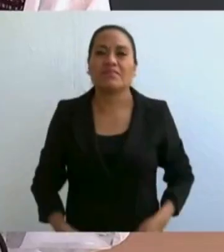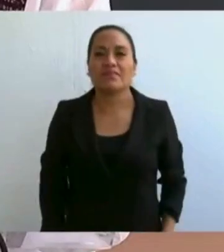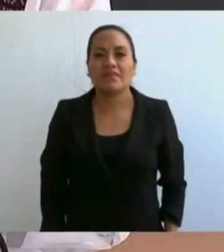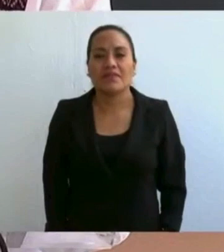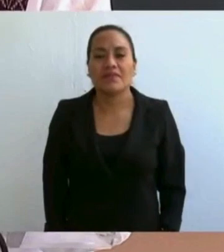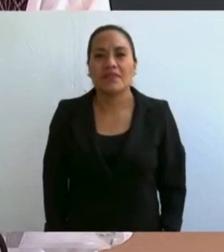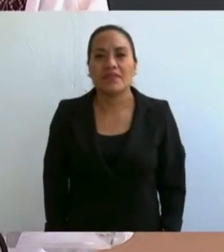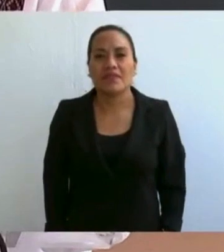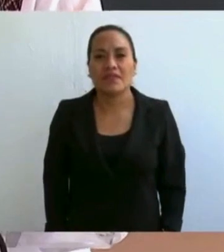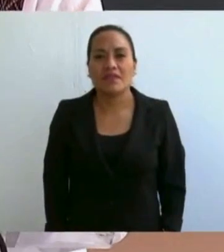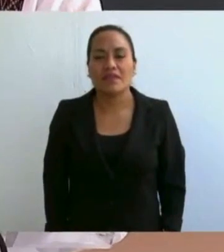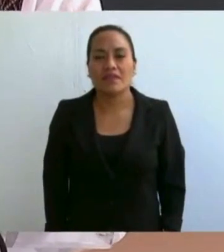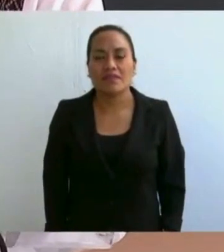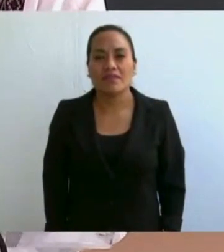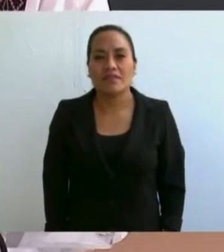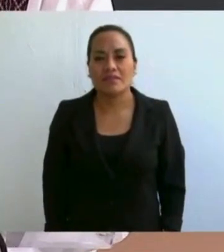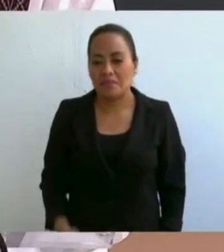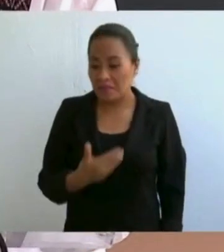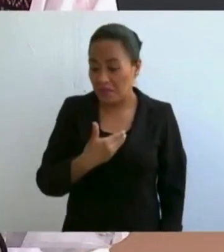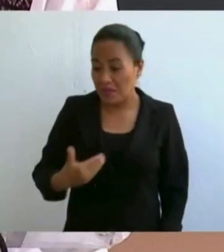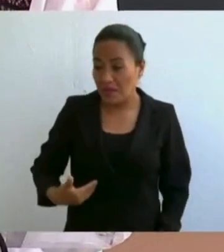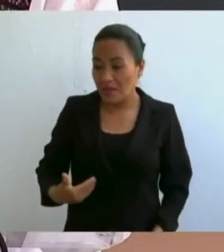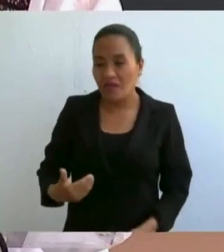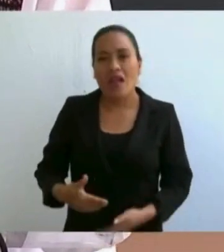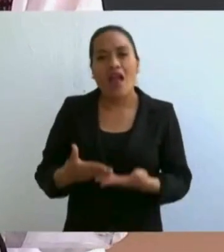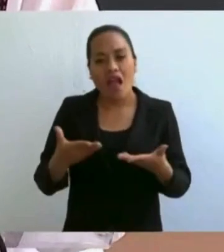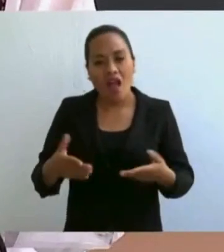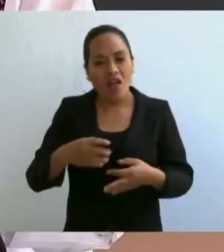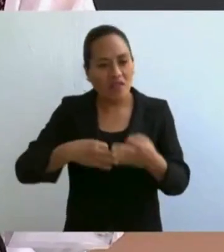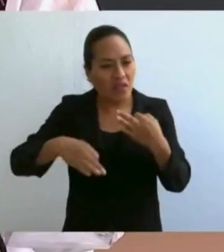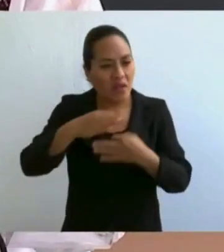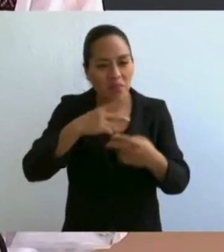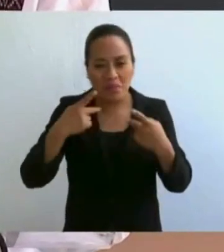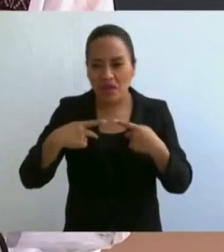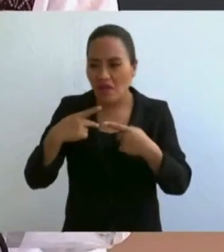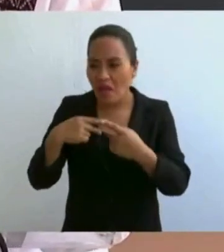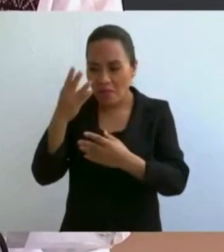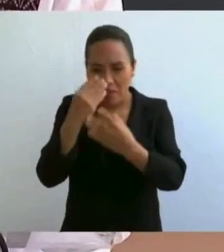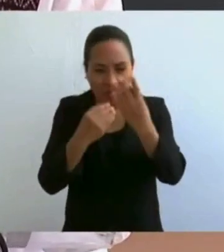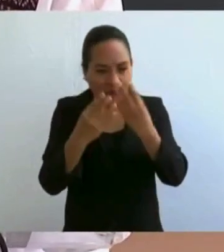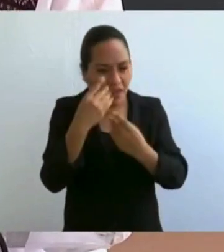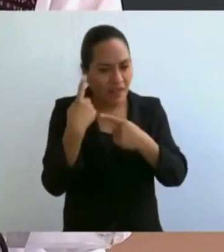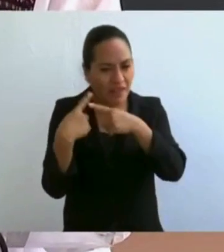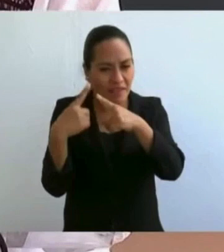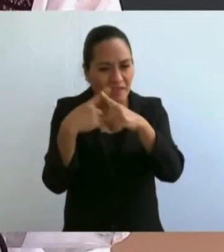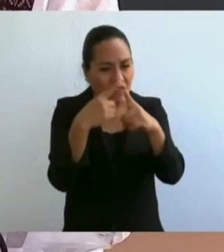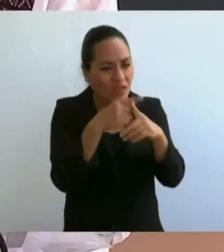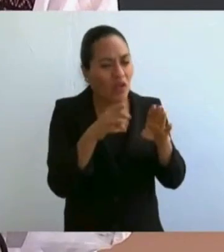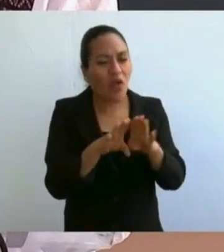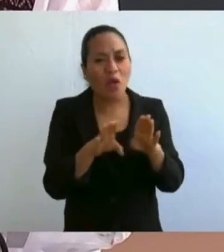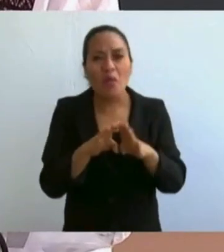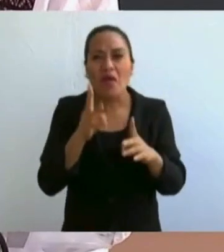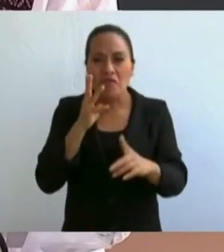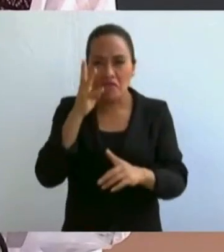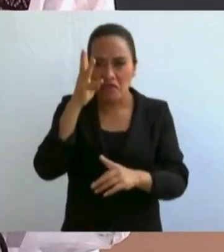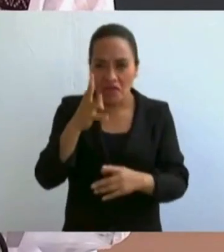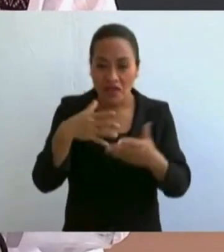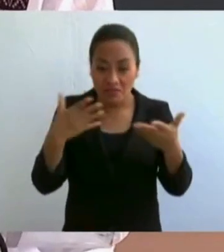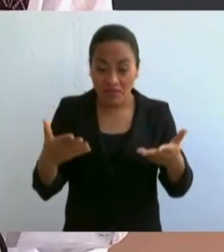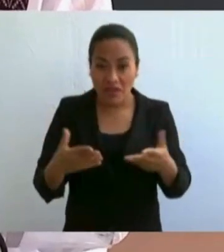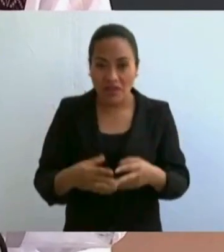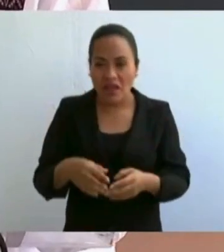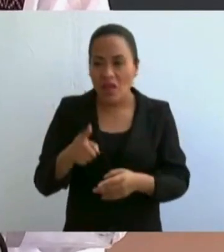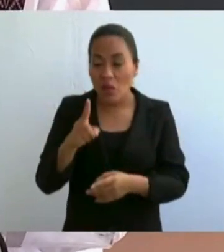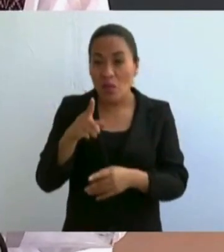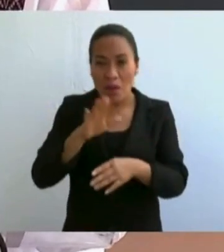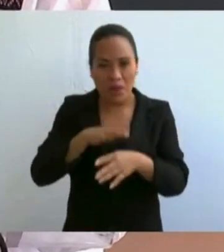Sin duda, son muchas las lecciones aprendidas en la realización de estos caminos, y me refería a que una sobresale en